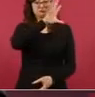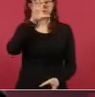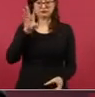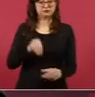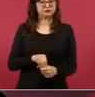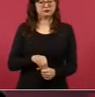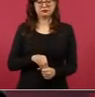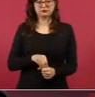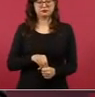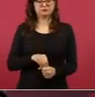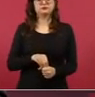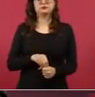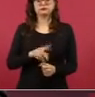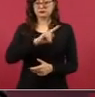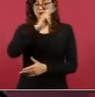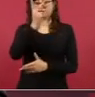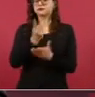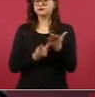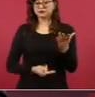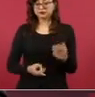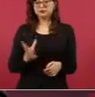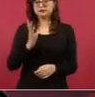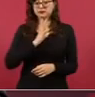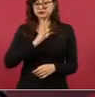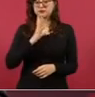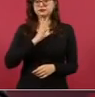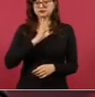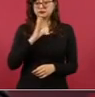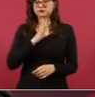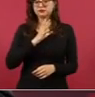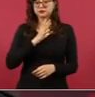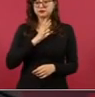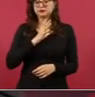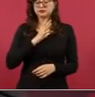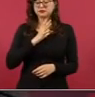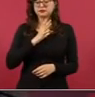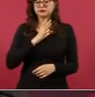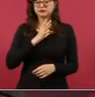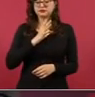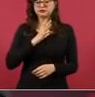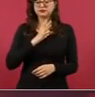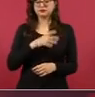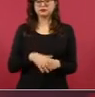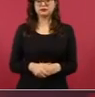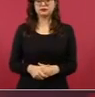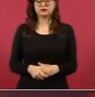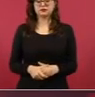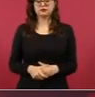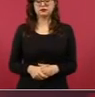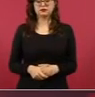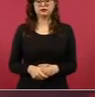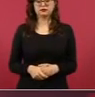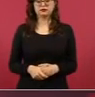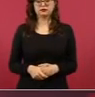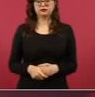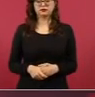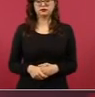municipio,